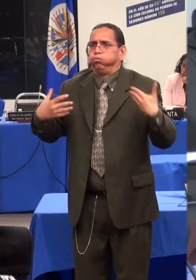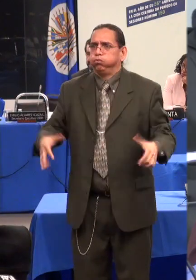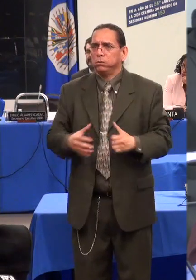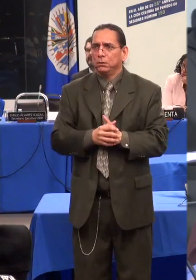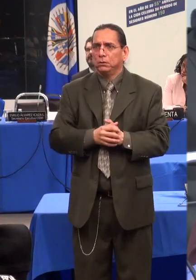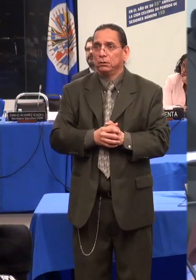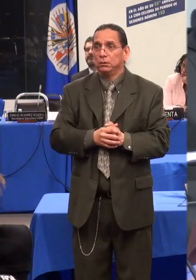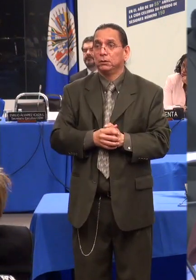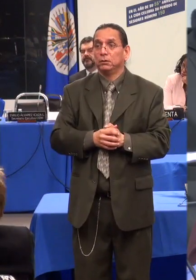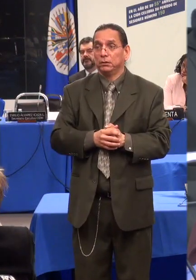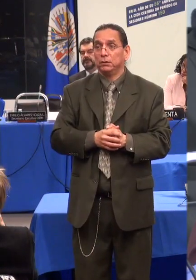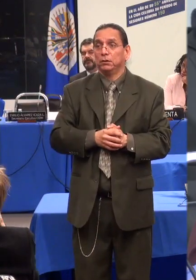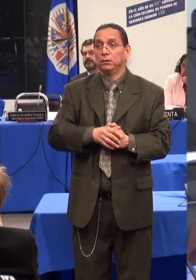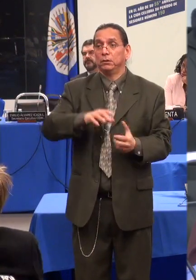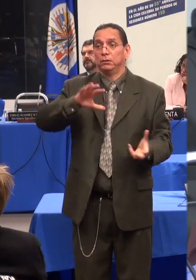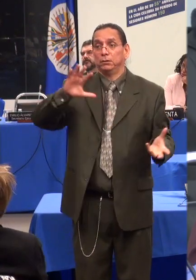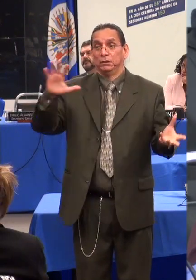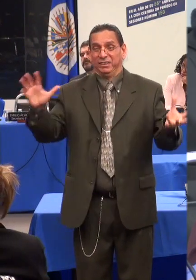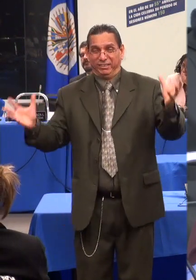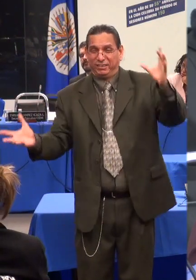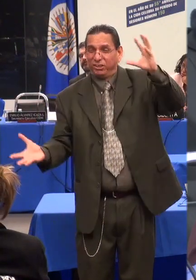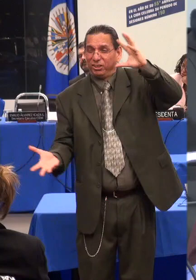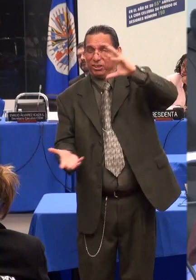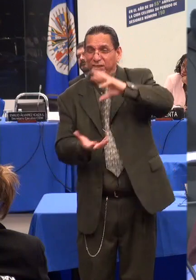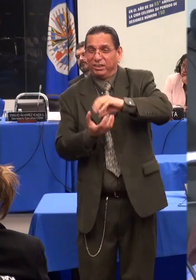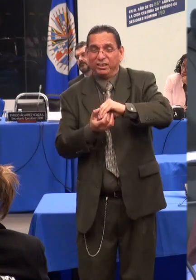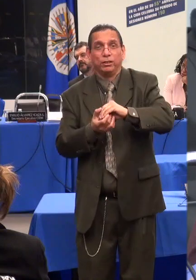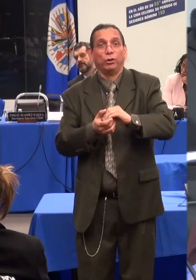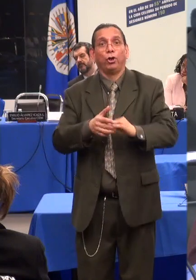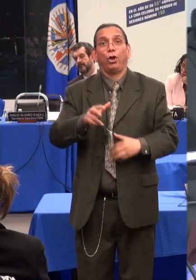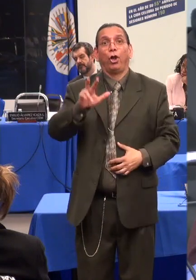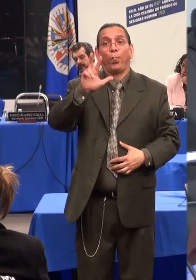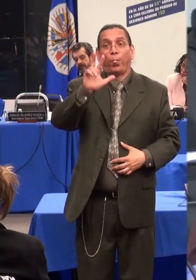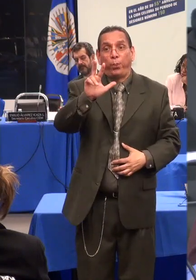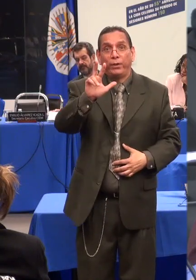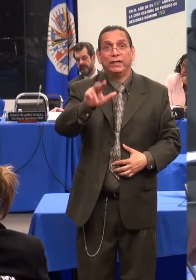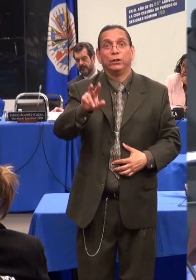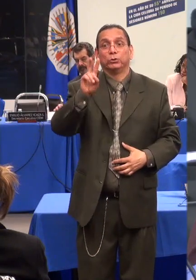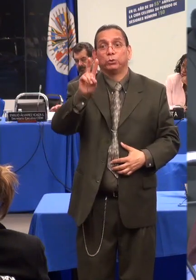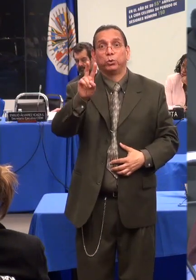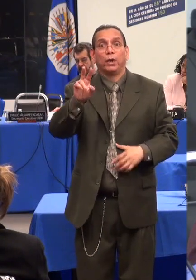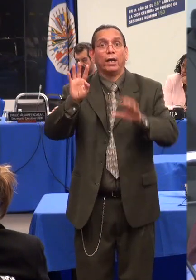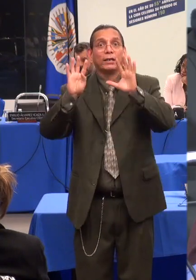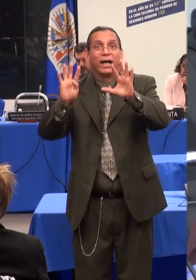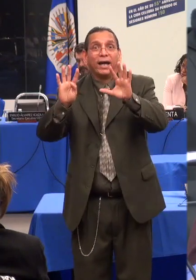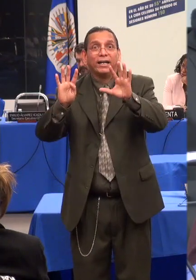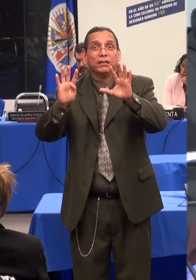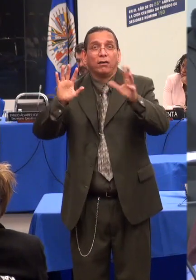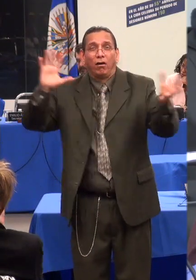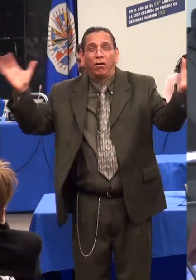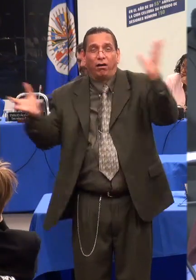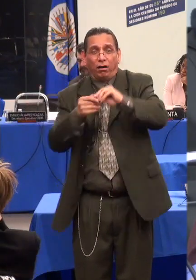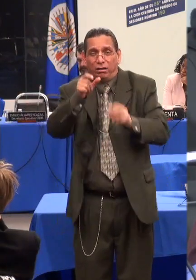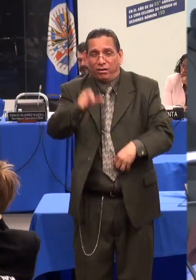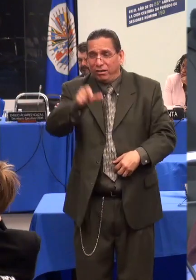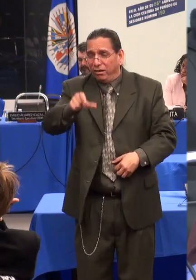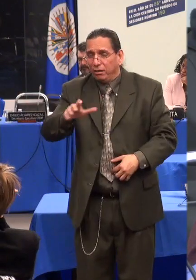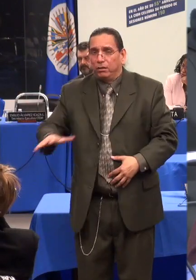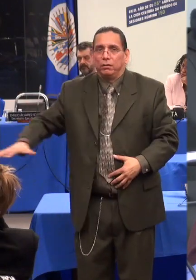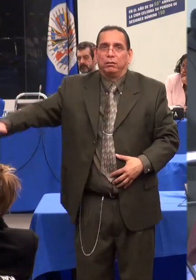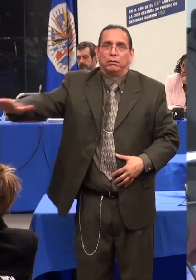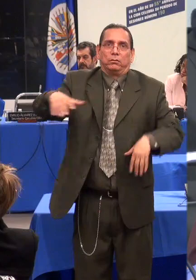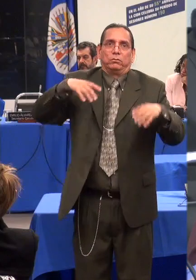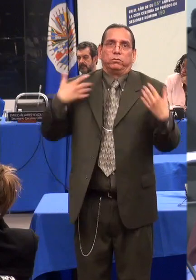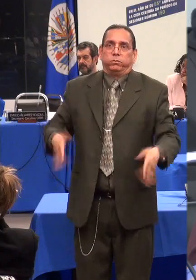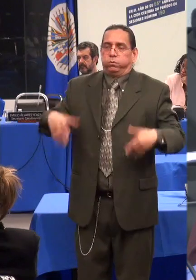y 2012, de los cuales 304 fueron cometidos contra mujeres con discapacidad. La disparidad en las cifras y